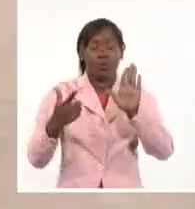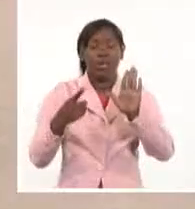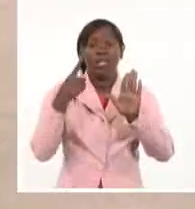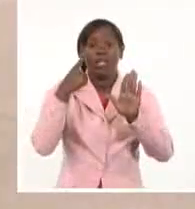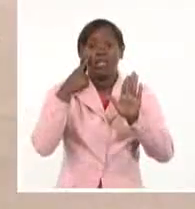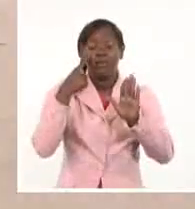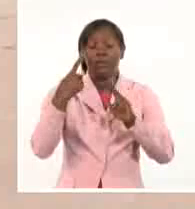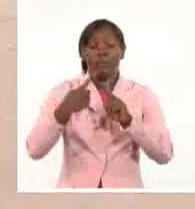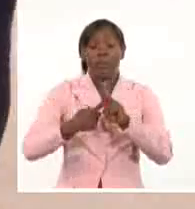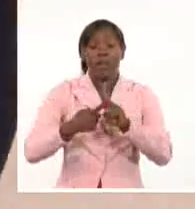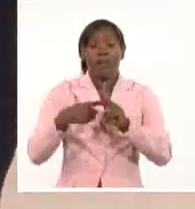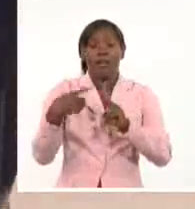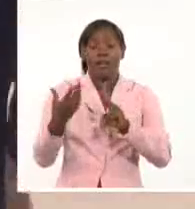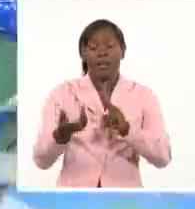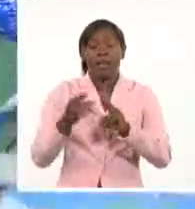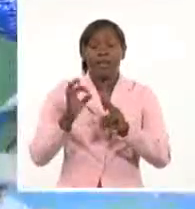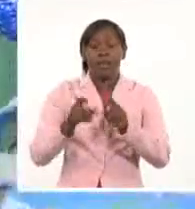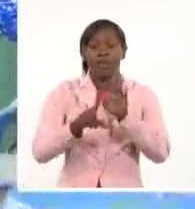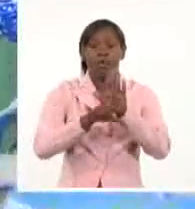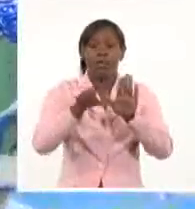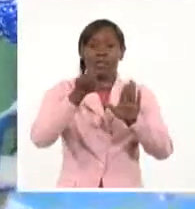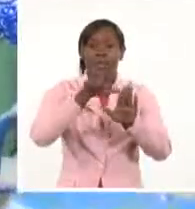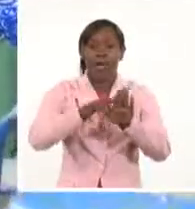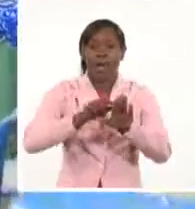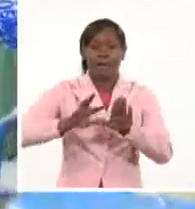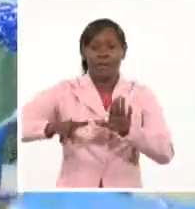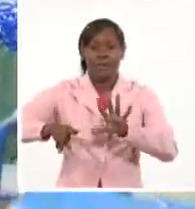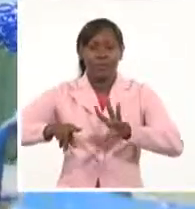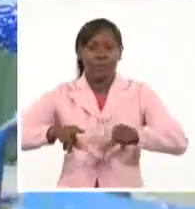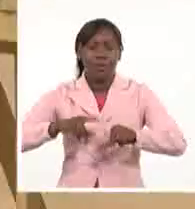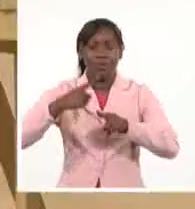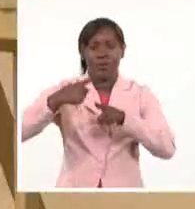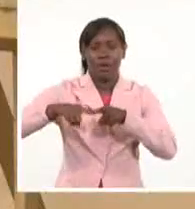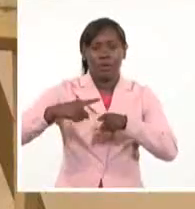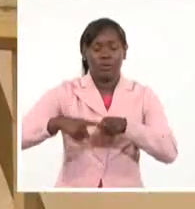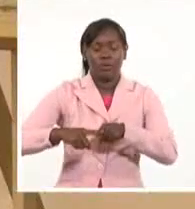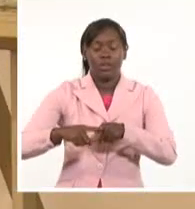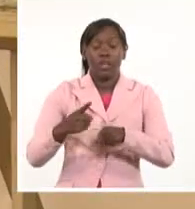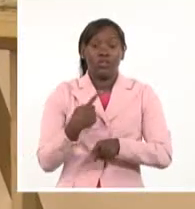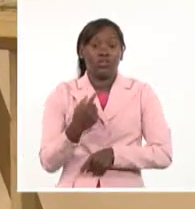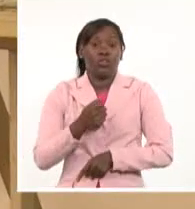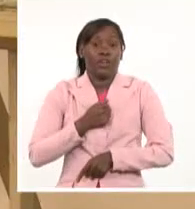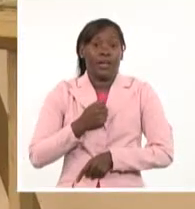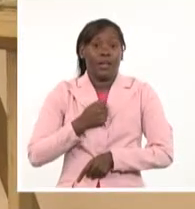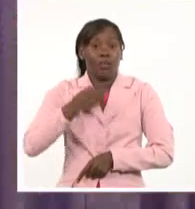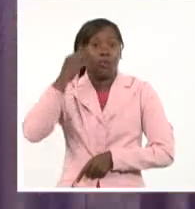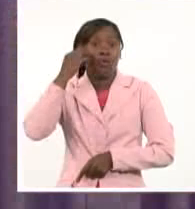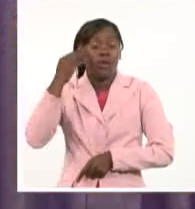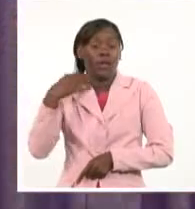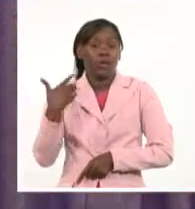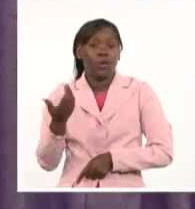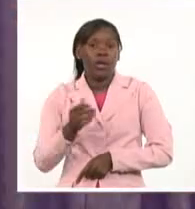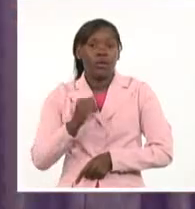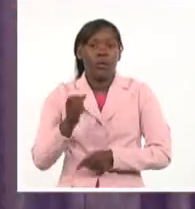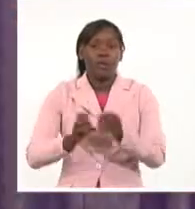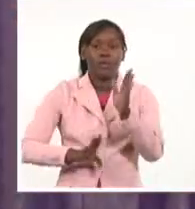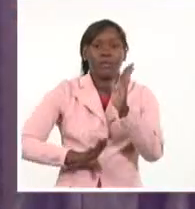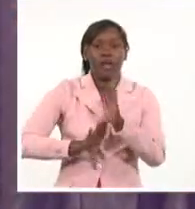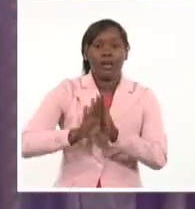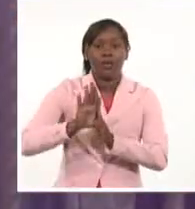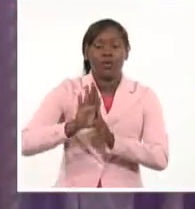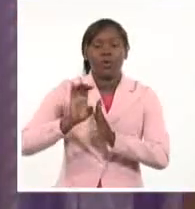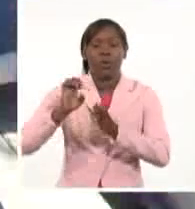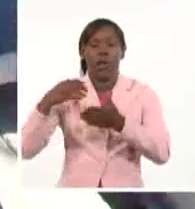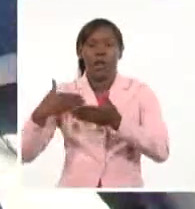precios irracionales y las ilegalidades, recuperar la empresa estatal socialista, fortalecer los lazos con los nuevos actores